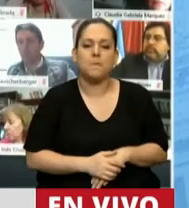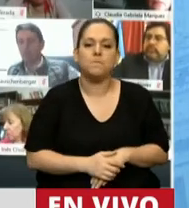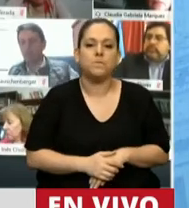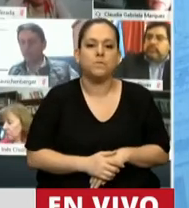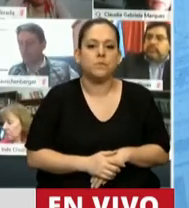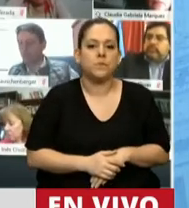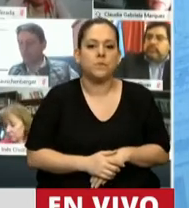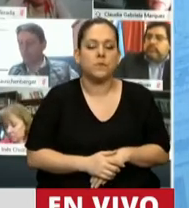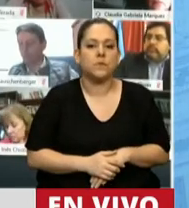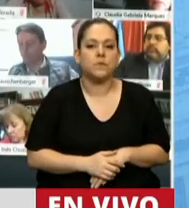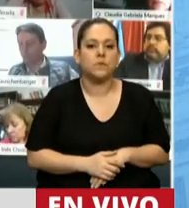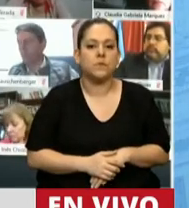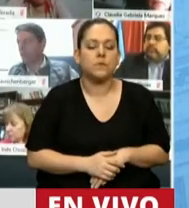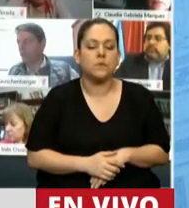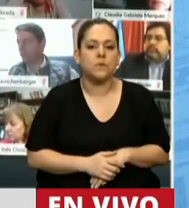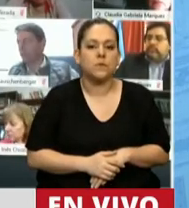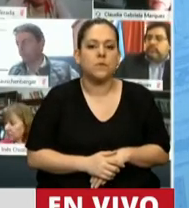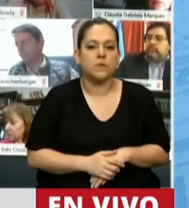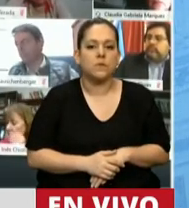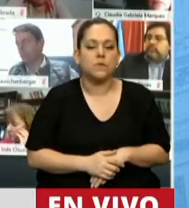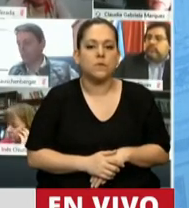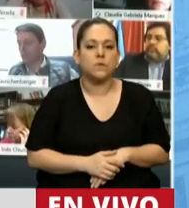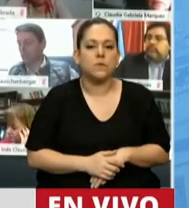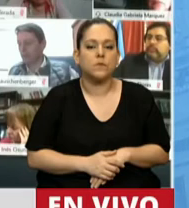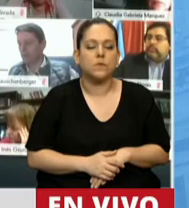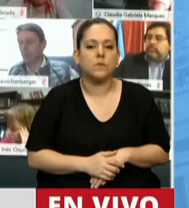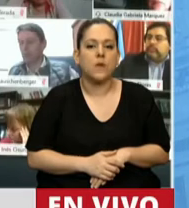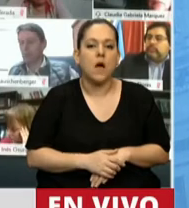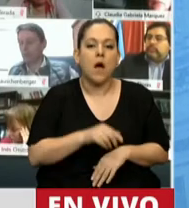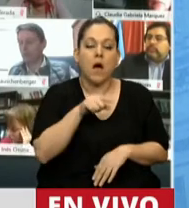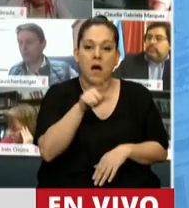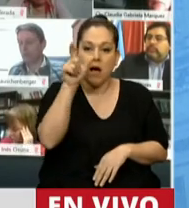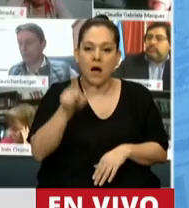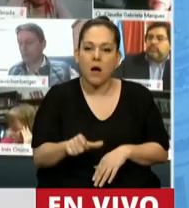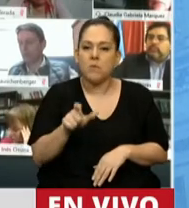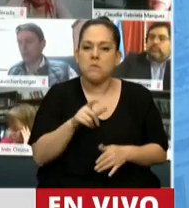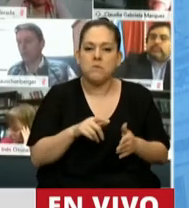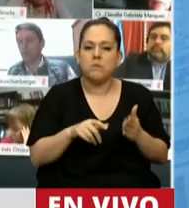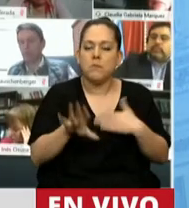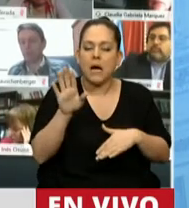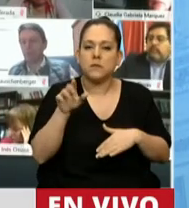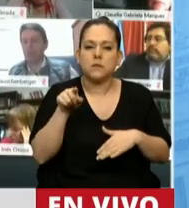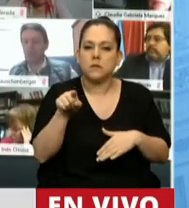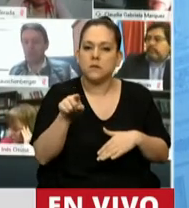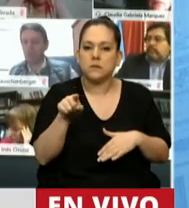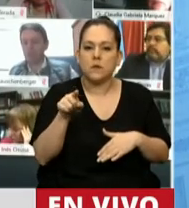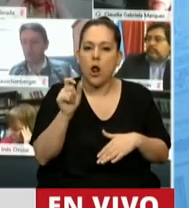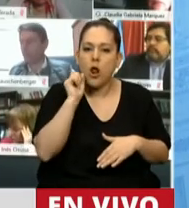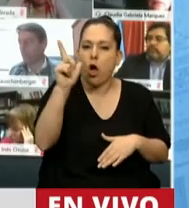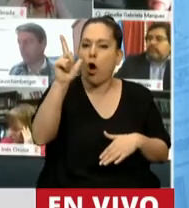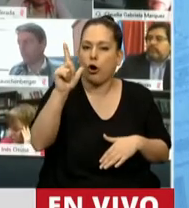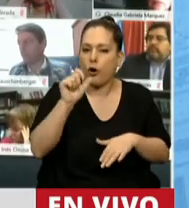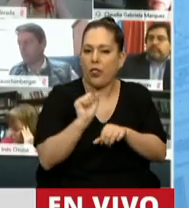obtuvo nada más ni nada menos que el mayor y más monumental de los logros